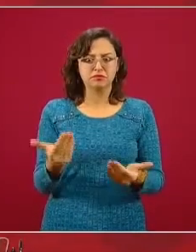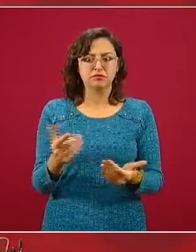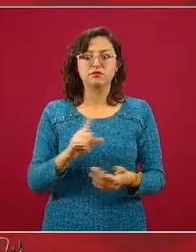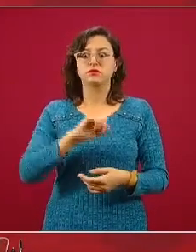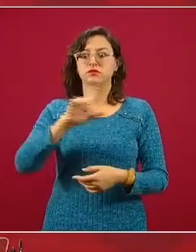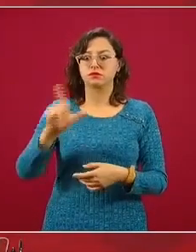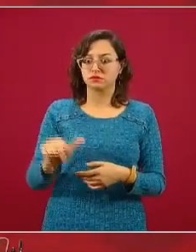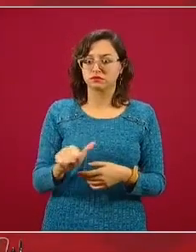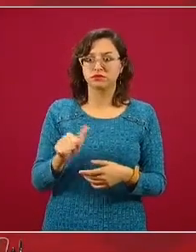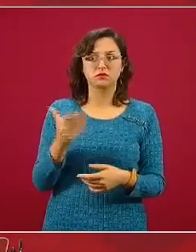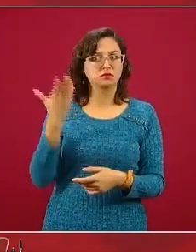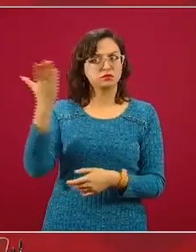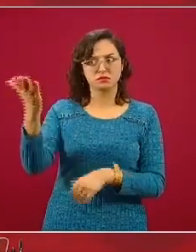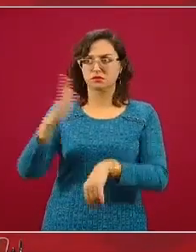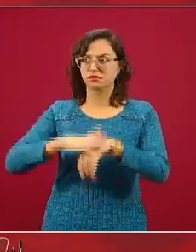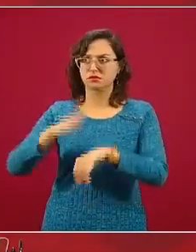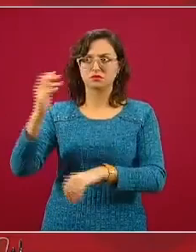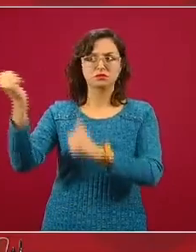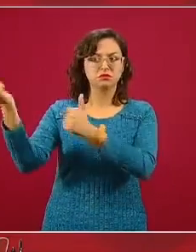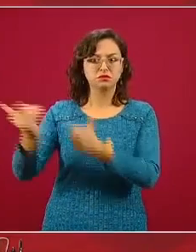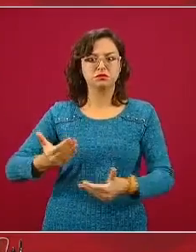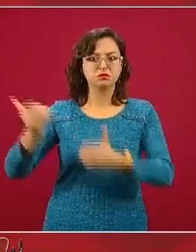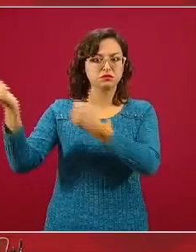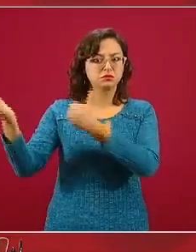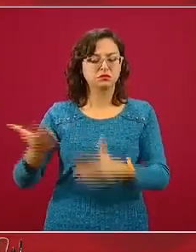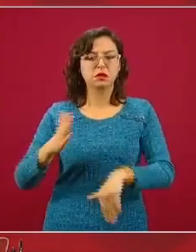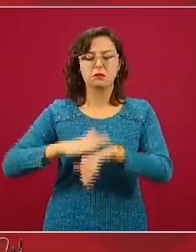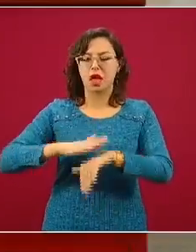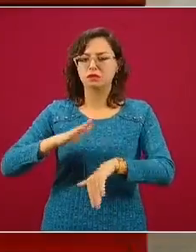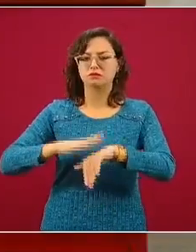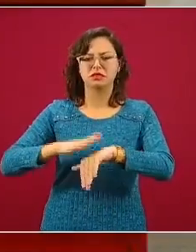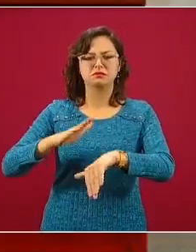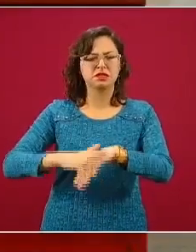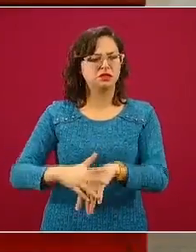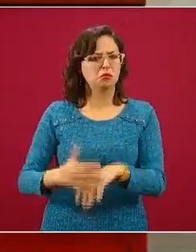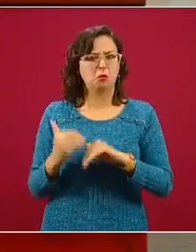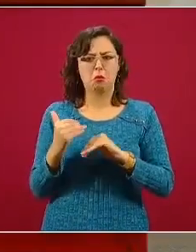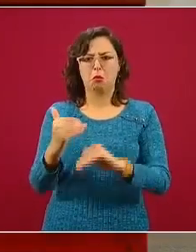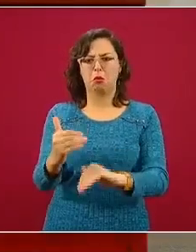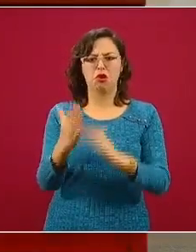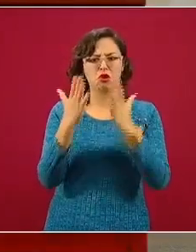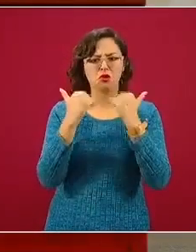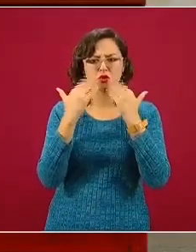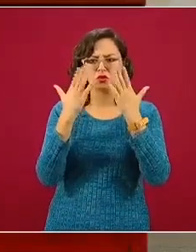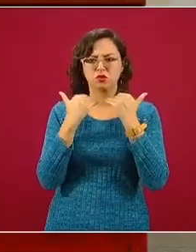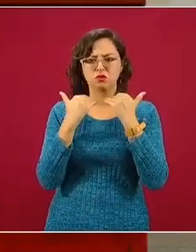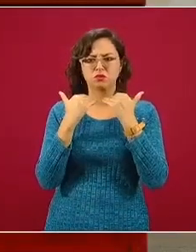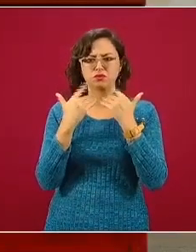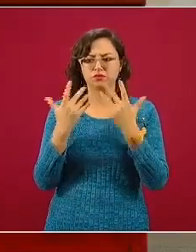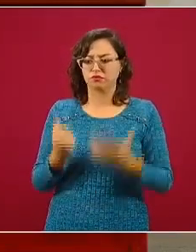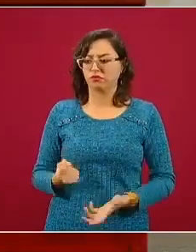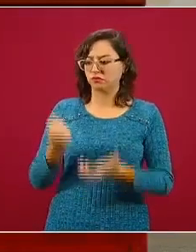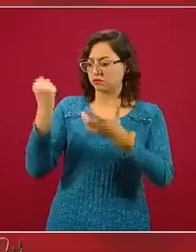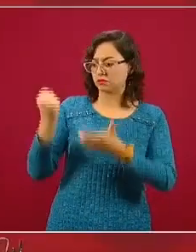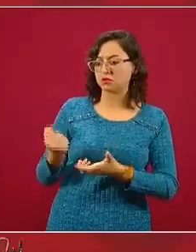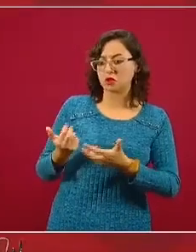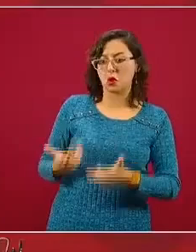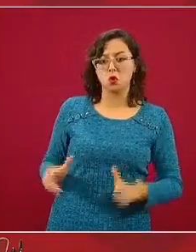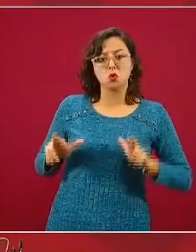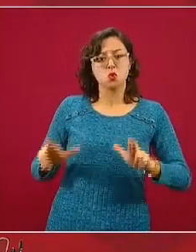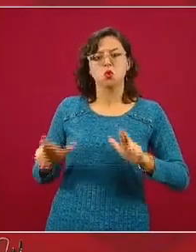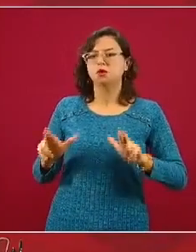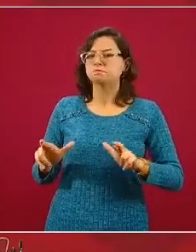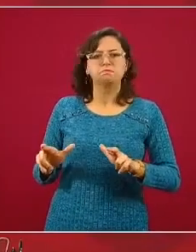conforme se vayan solicitando más, van a ir llegando más, es decir, no hay límite. Dinero no nos sobra, pero tampoco nos falta,